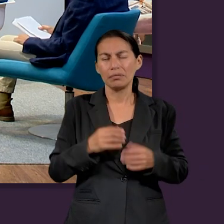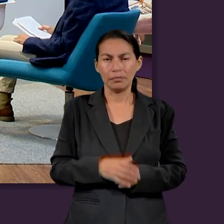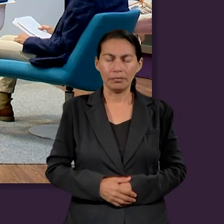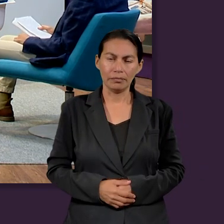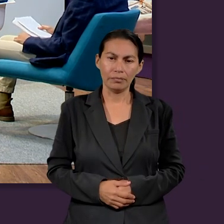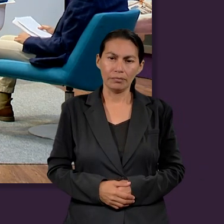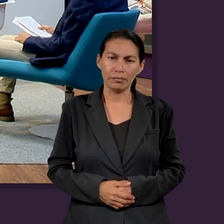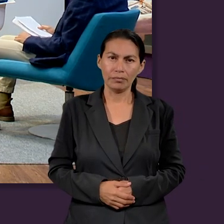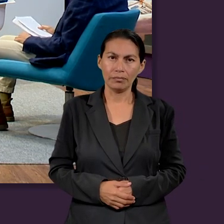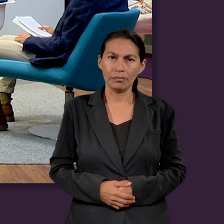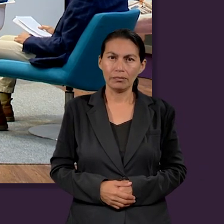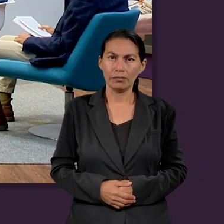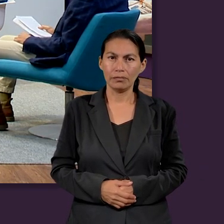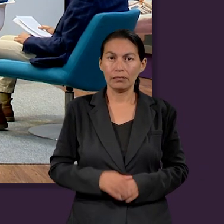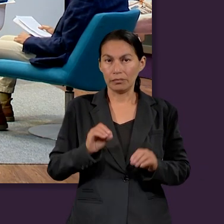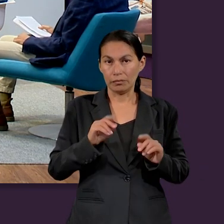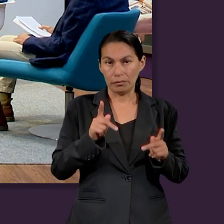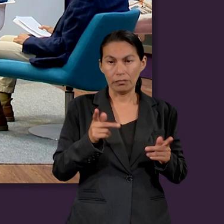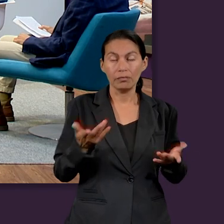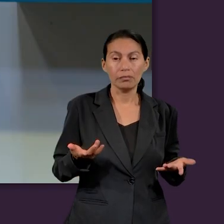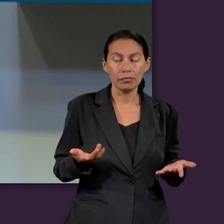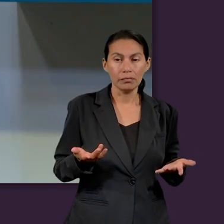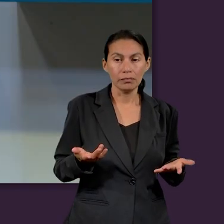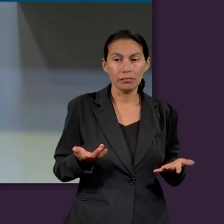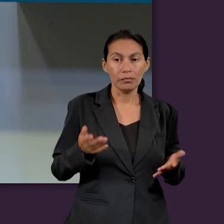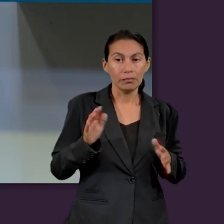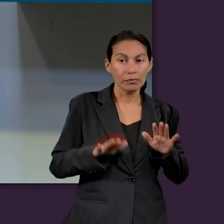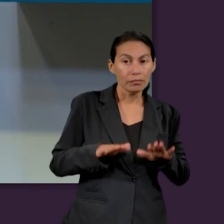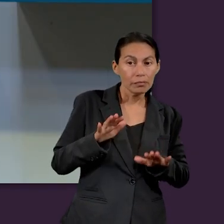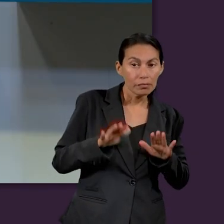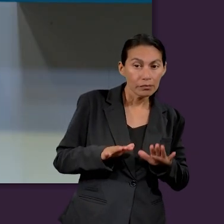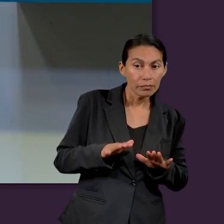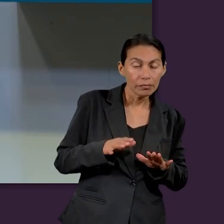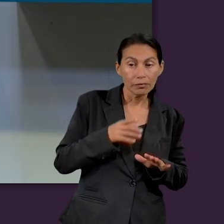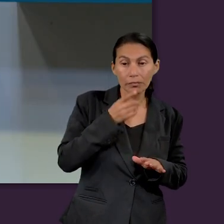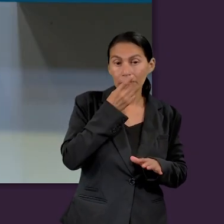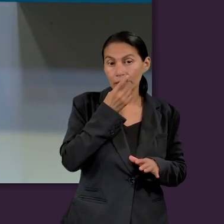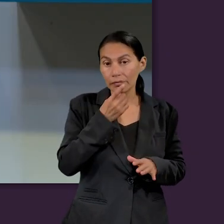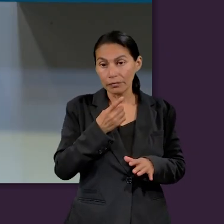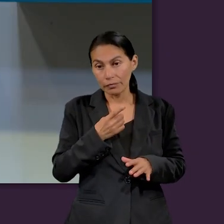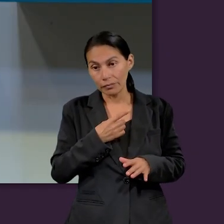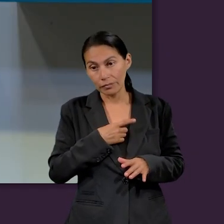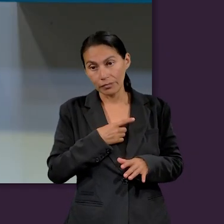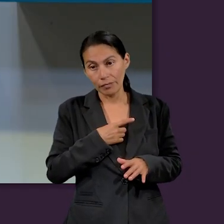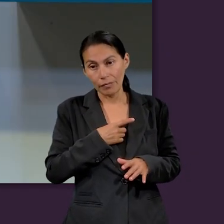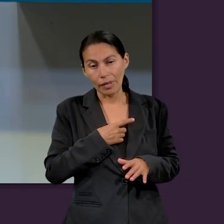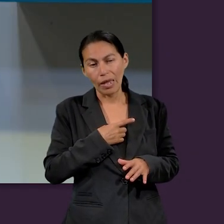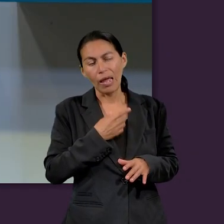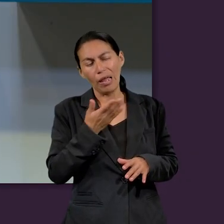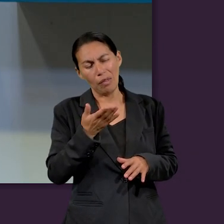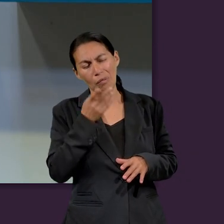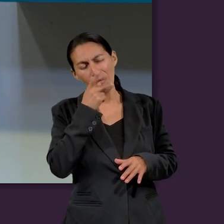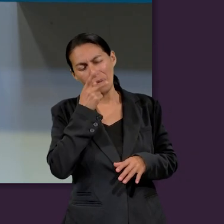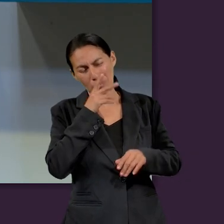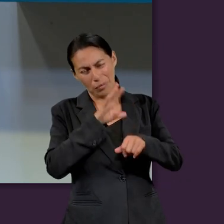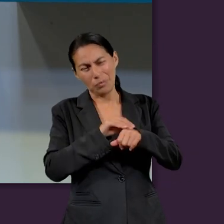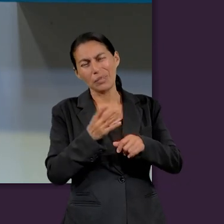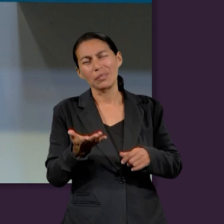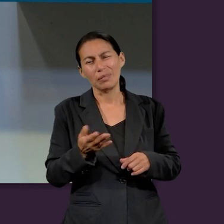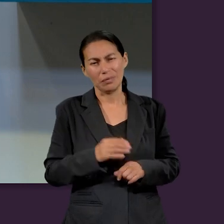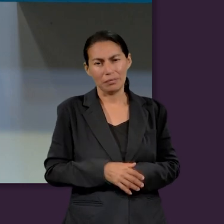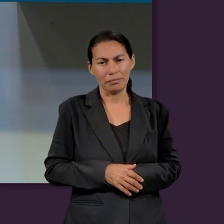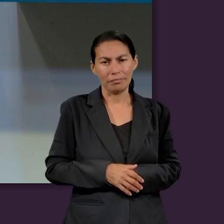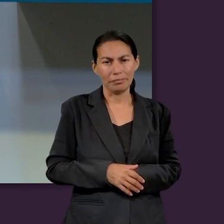¿Qué hago? Ok. Sí, porque a veces le dicen a uno, pues, pídele permiso a tu